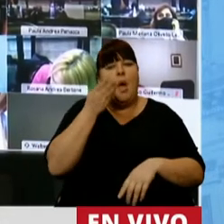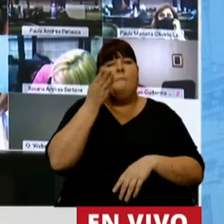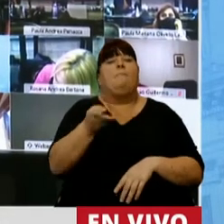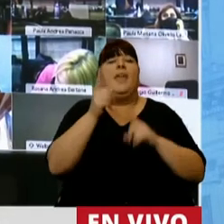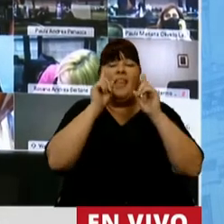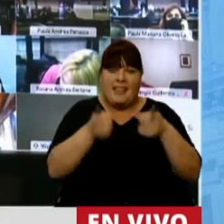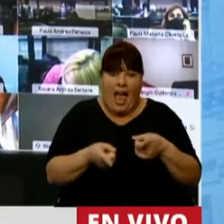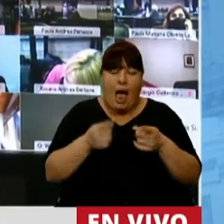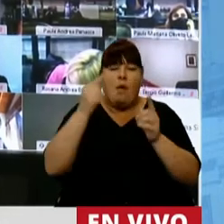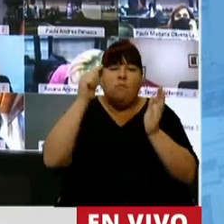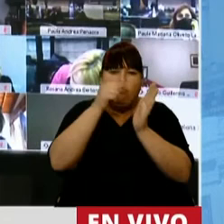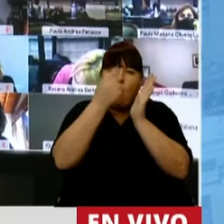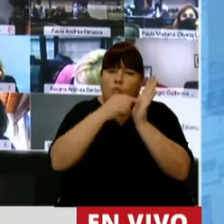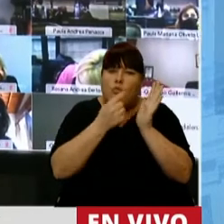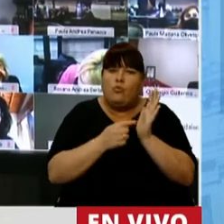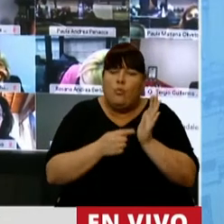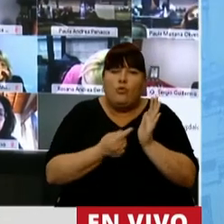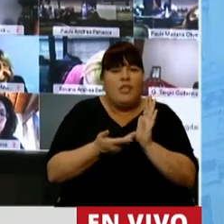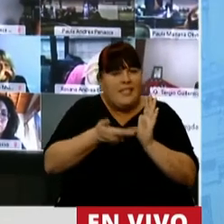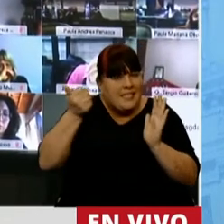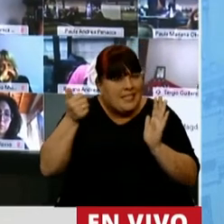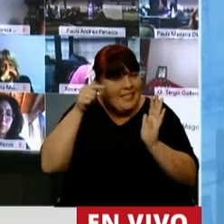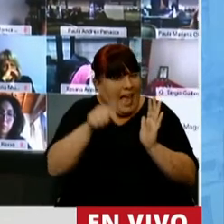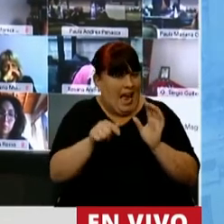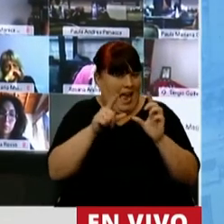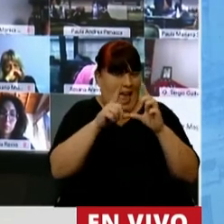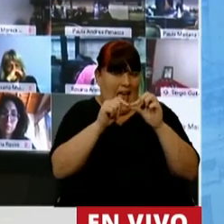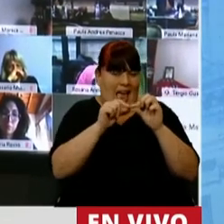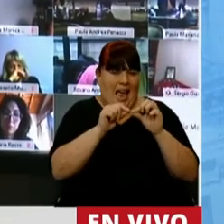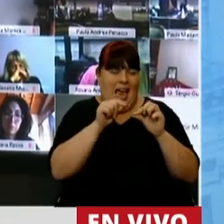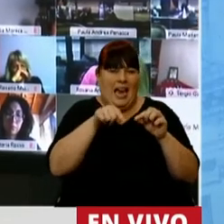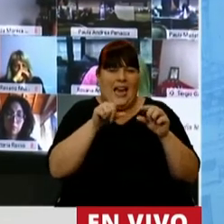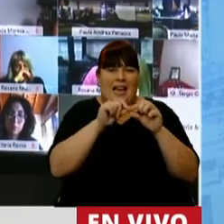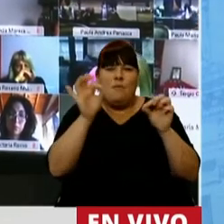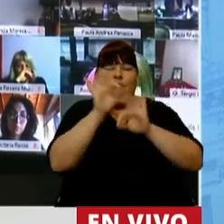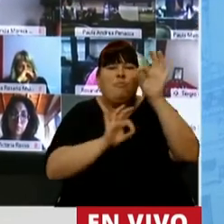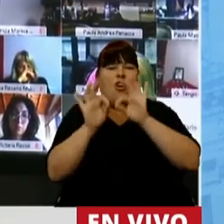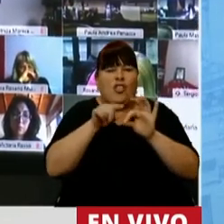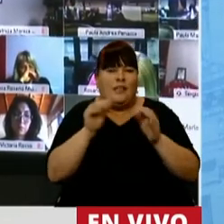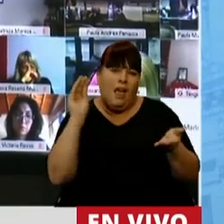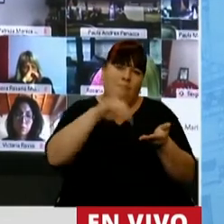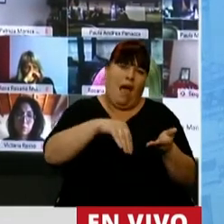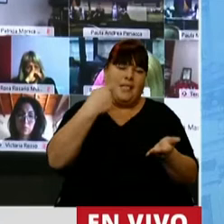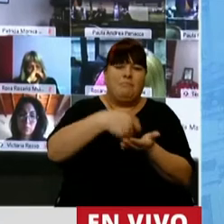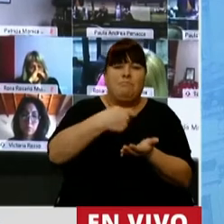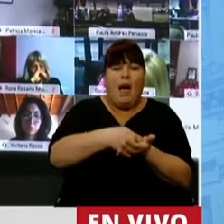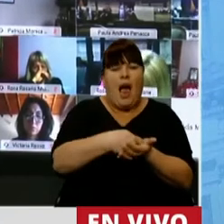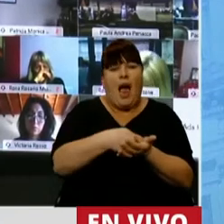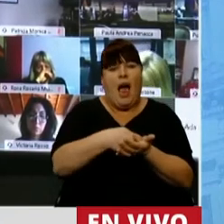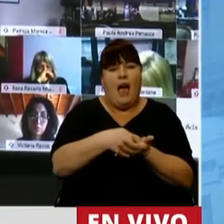también en las consideraciones en particular que se saque esa tasa que carga el servicio